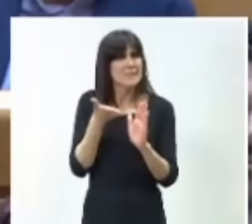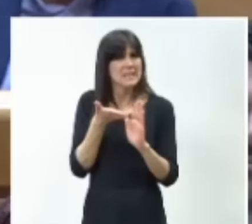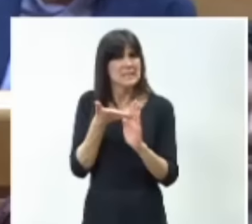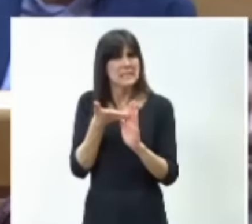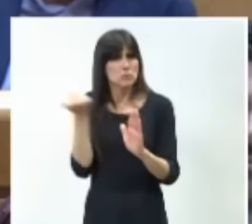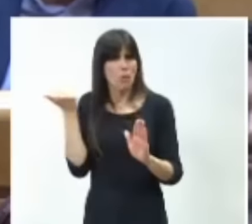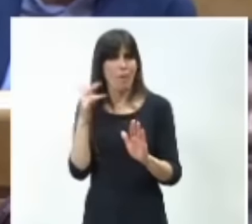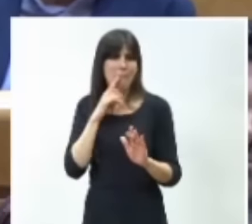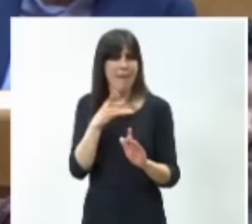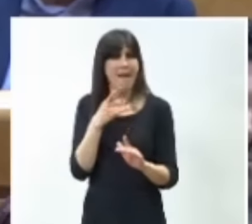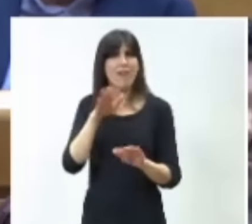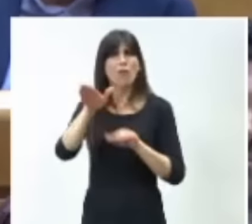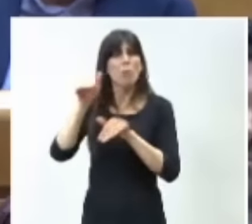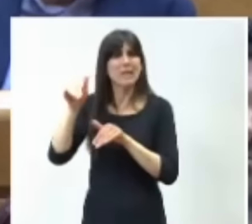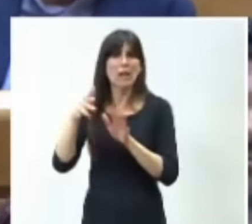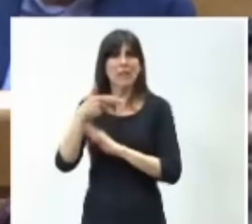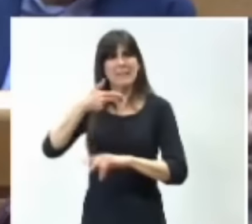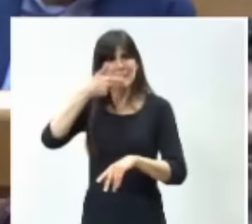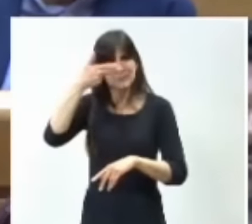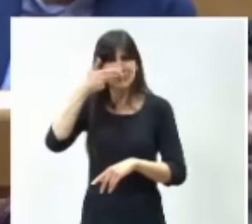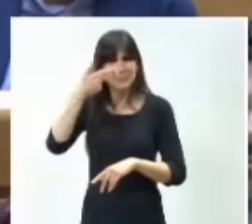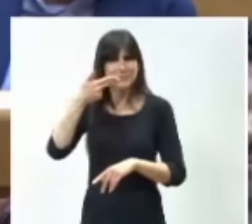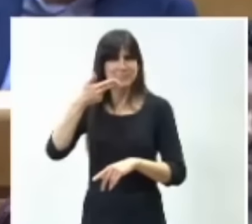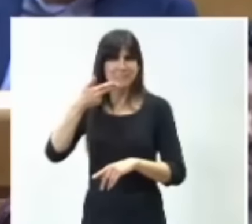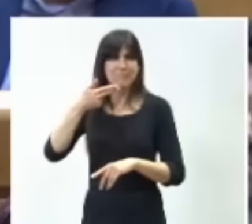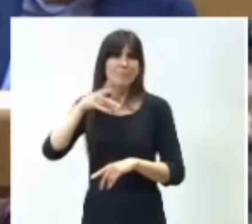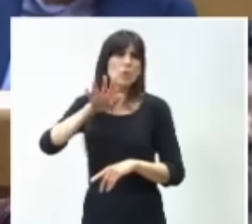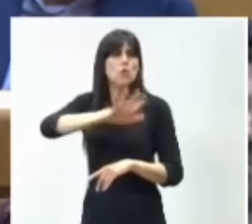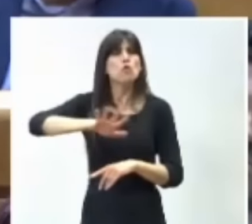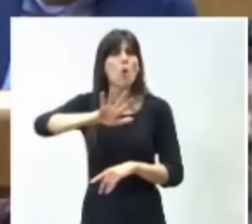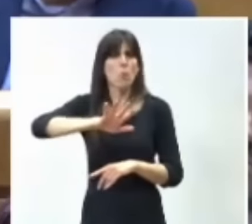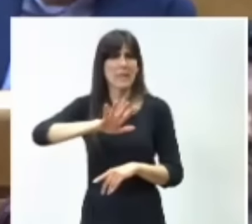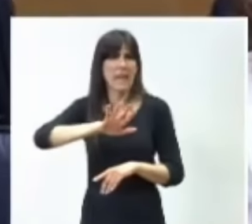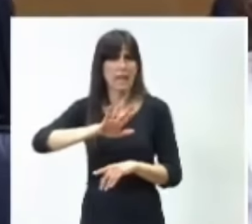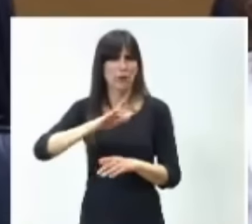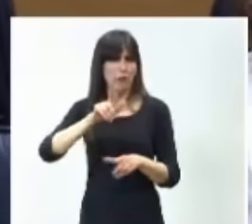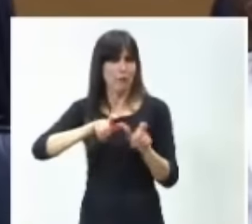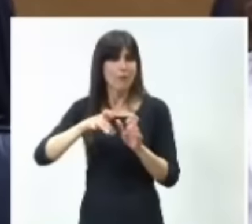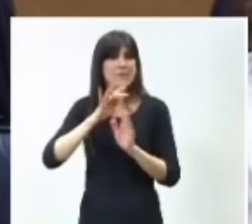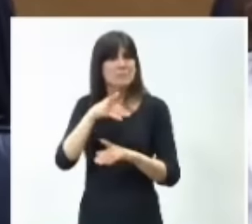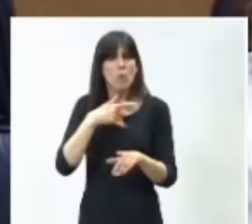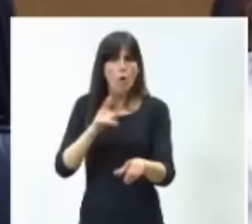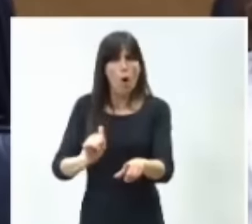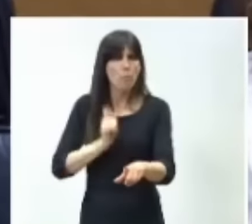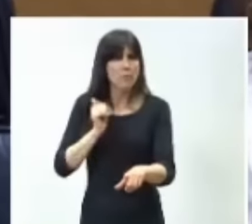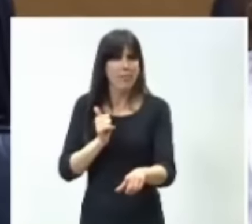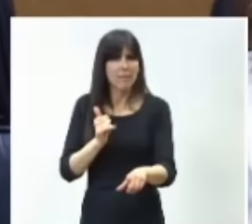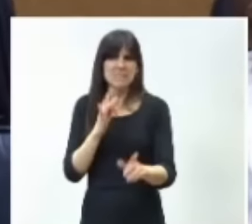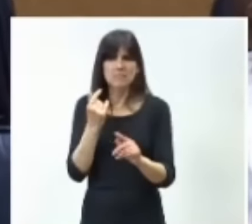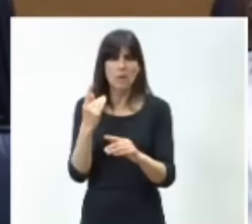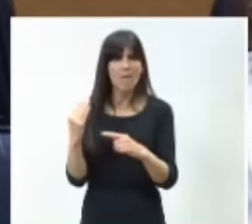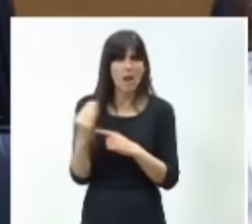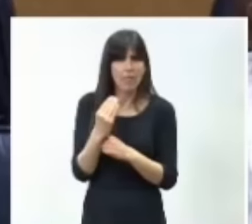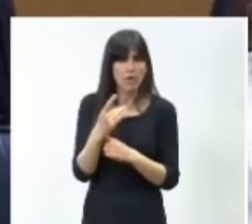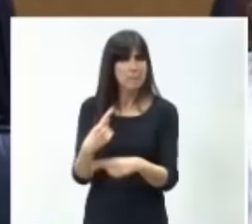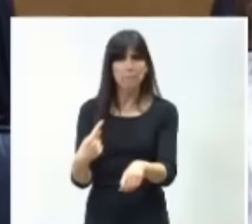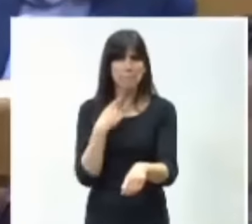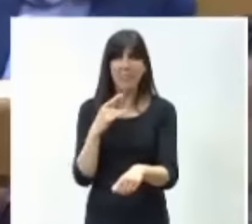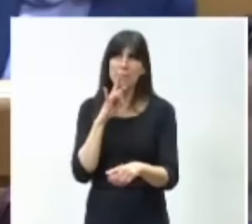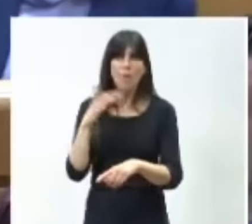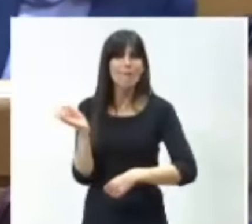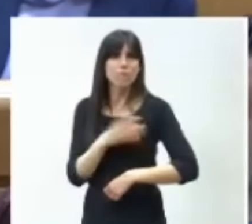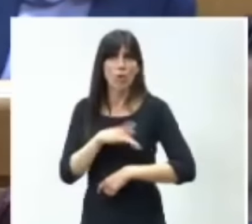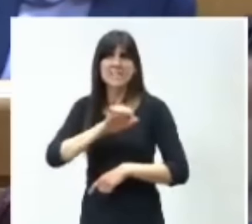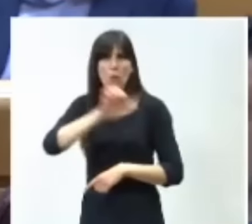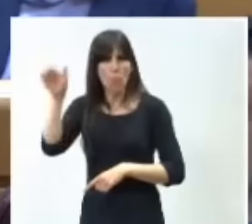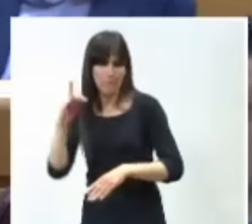de iniciativas de interés comunitario. En consecuencia, perdía la oportunidad de financiación con fondos europeos. La